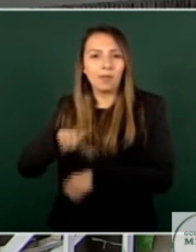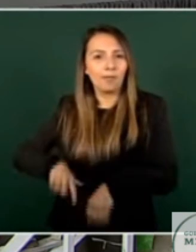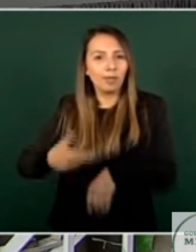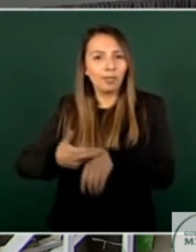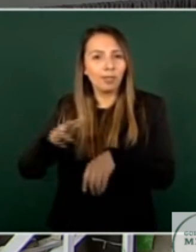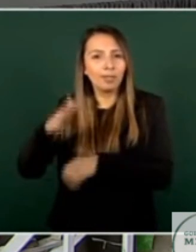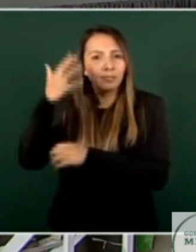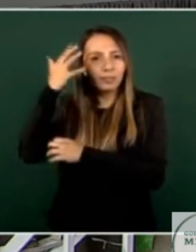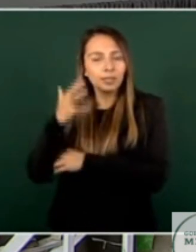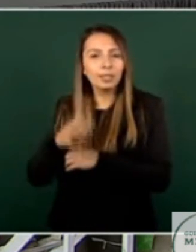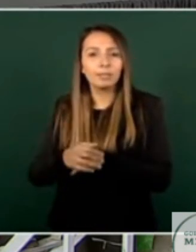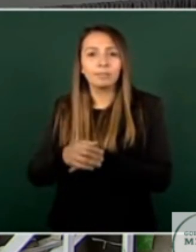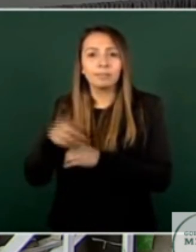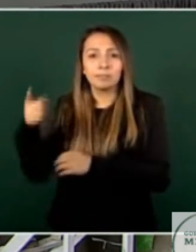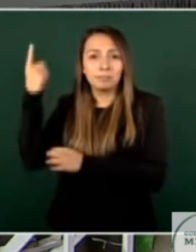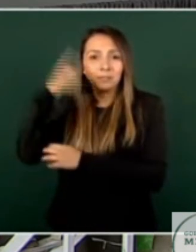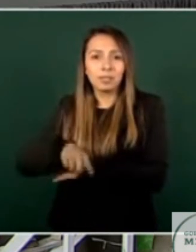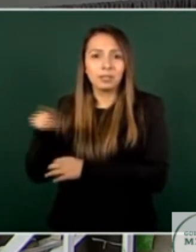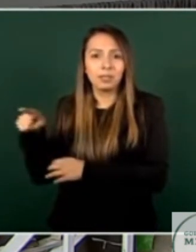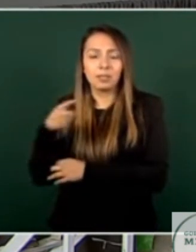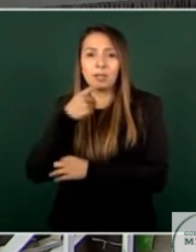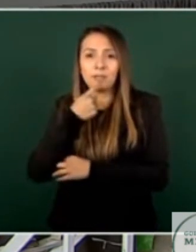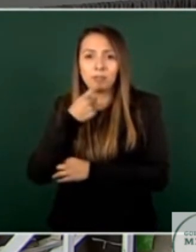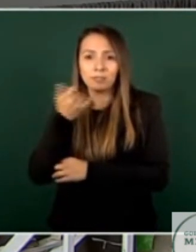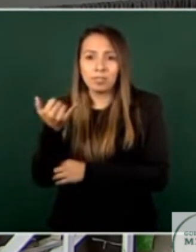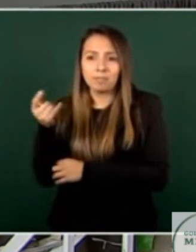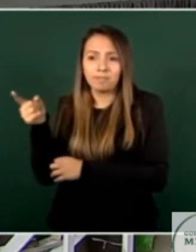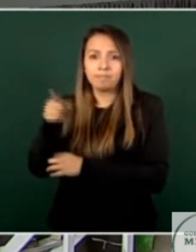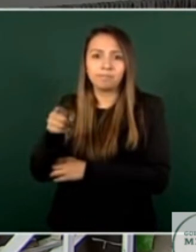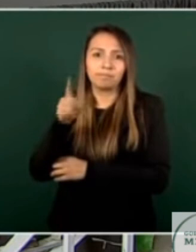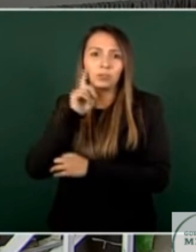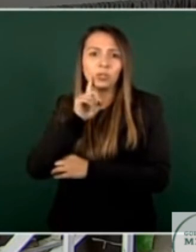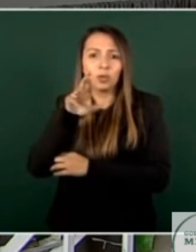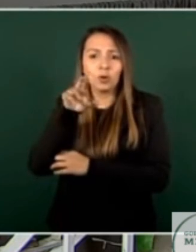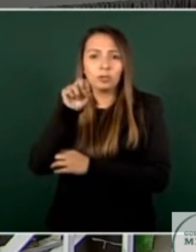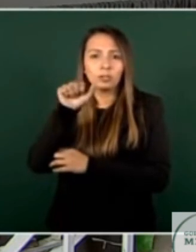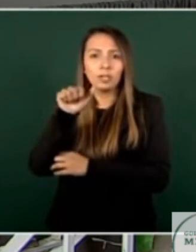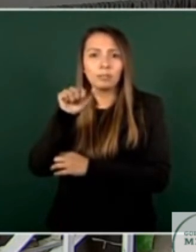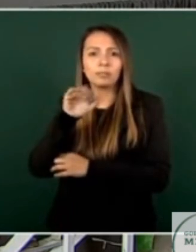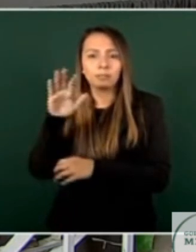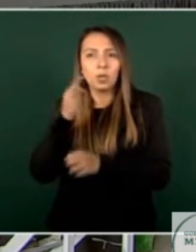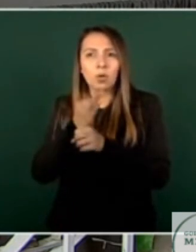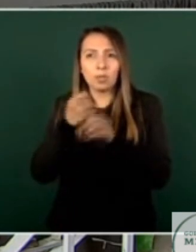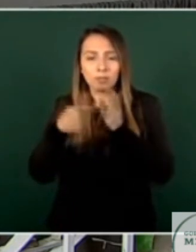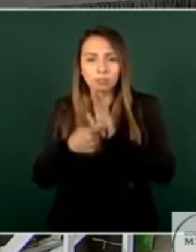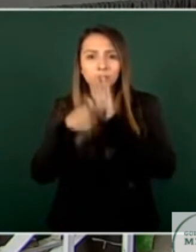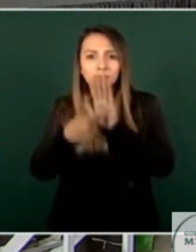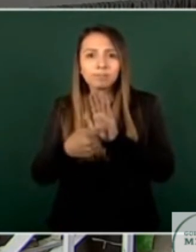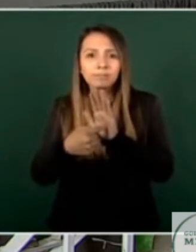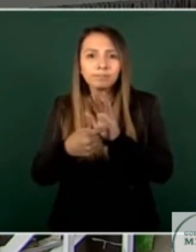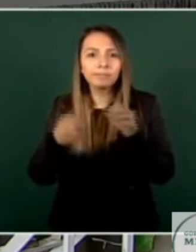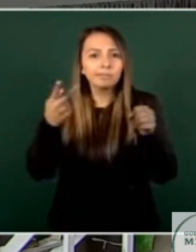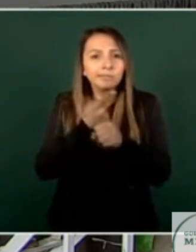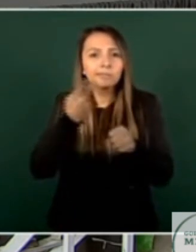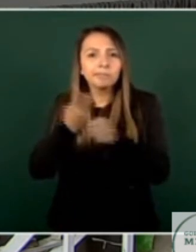presidente Andrés Manuel López Obrador y la secretaria Rosicela damos cuenta de avances en la investigación de casos que han